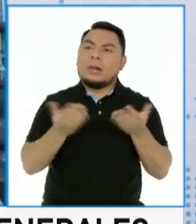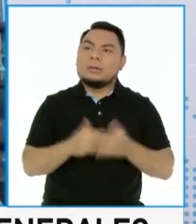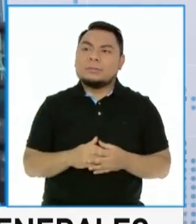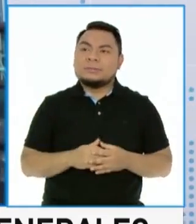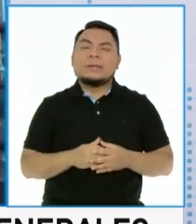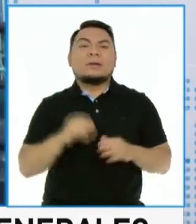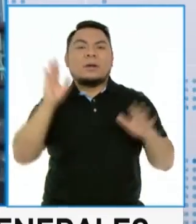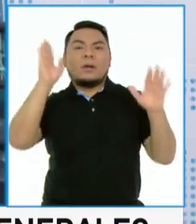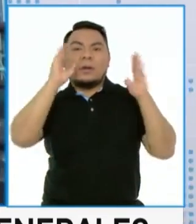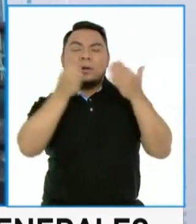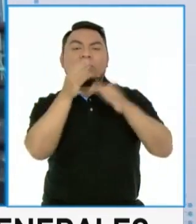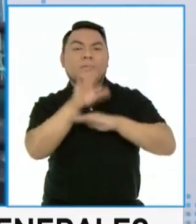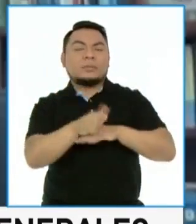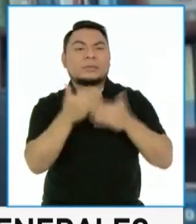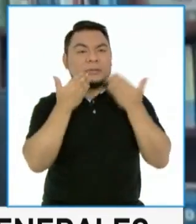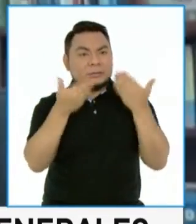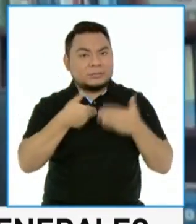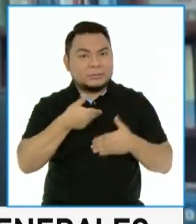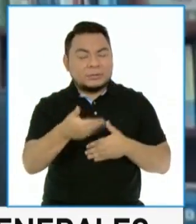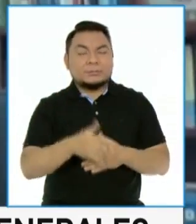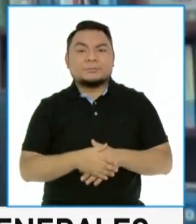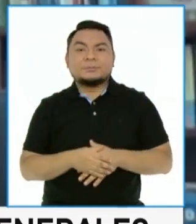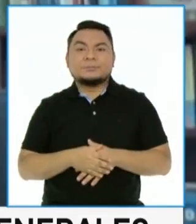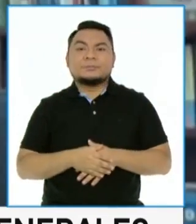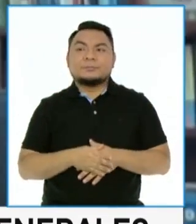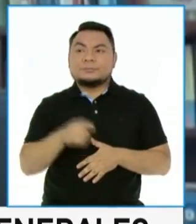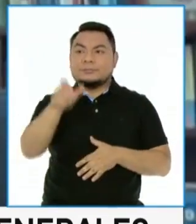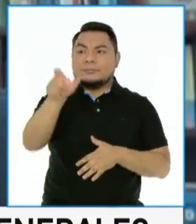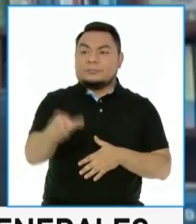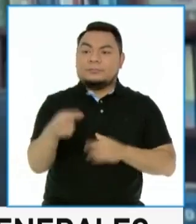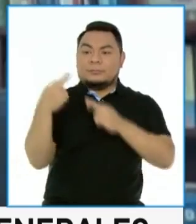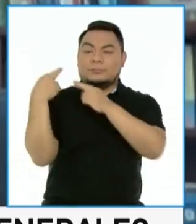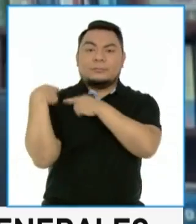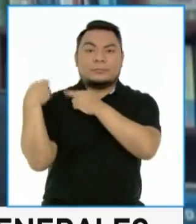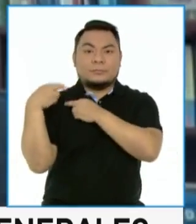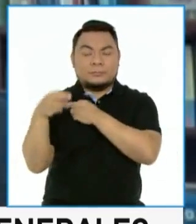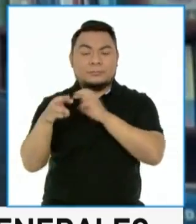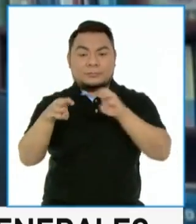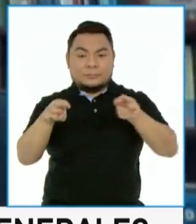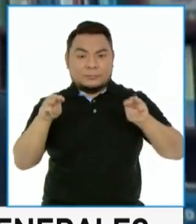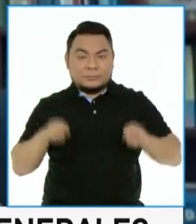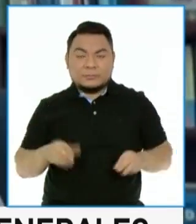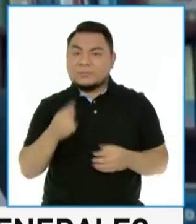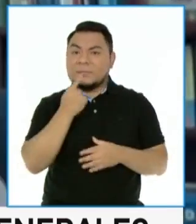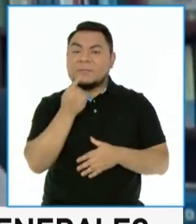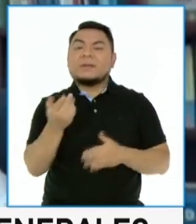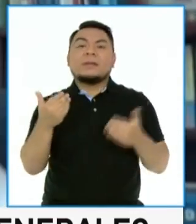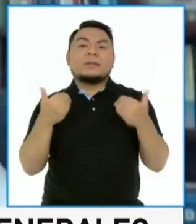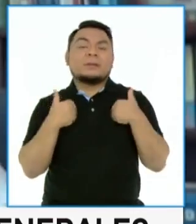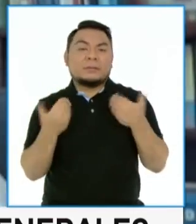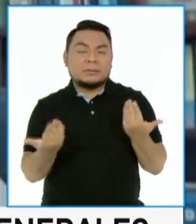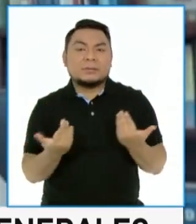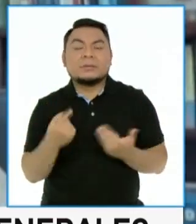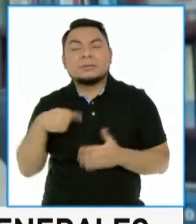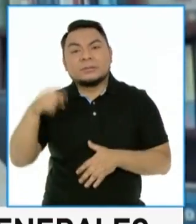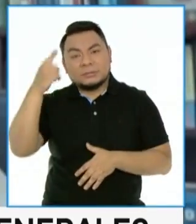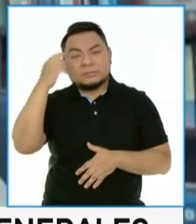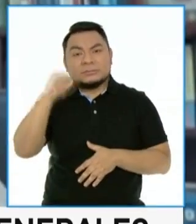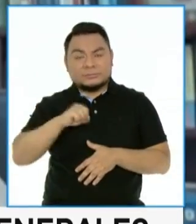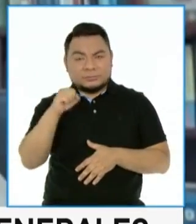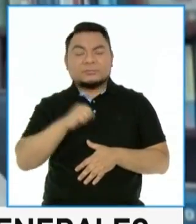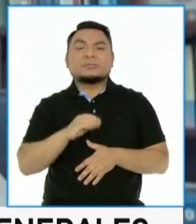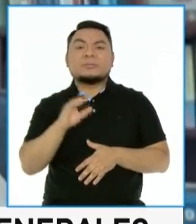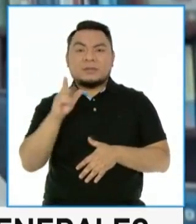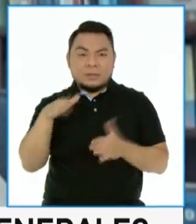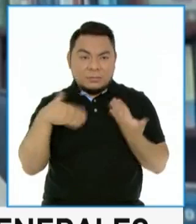tardes María de Jesús, gracias por la invitación. Los miembros de mesa, digamos, tienen las justificaciones,